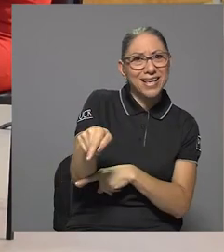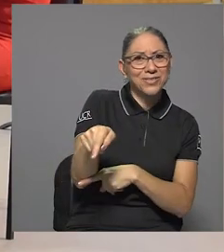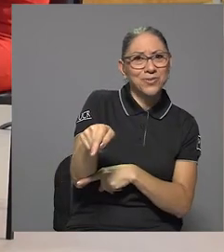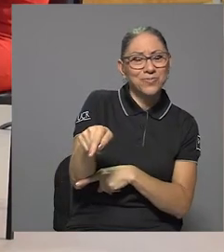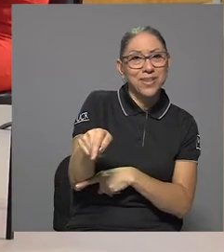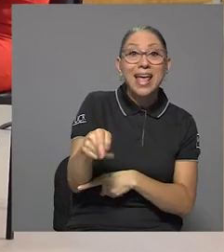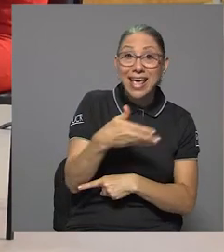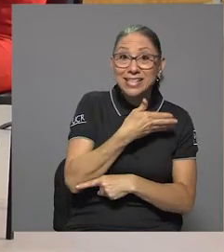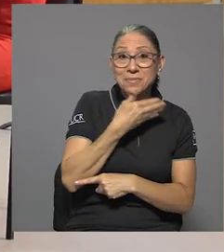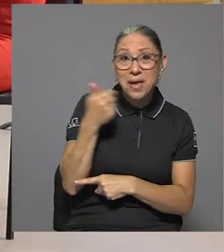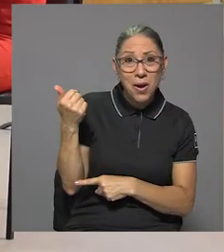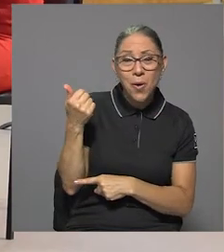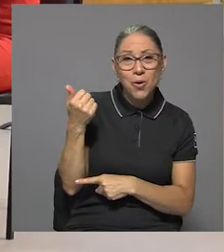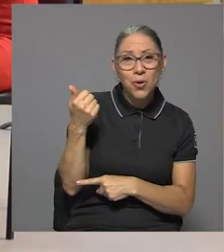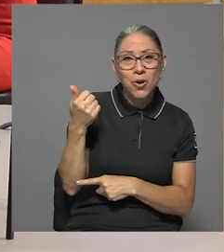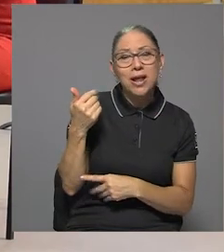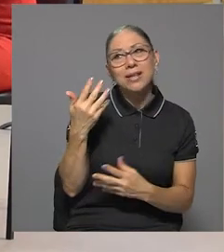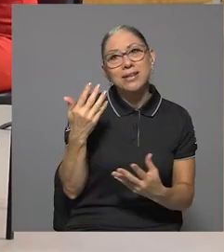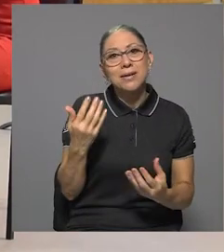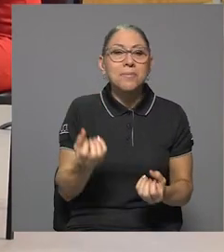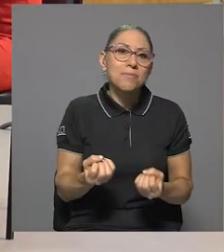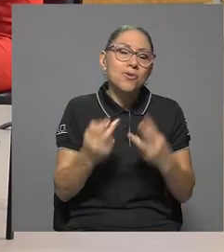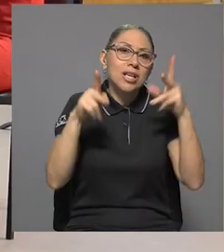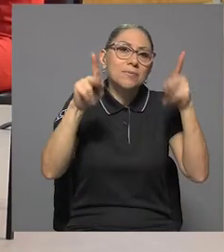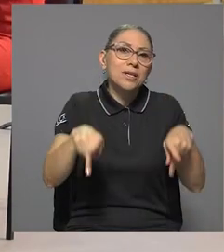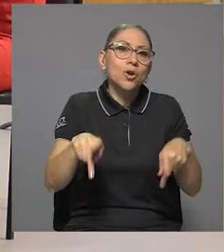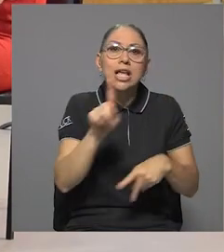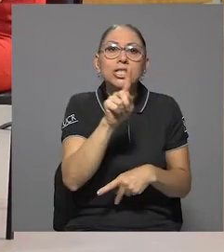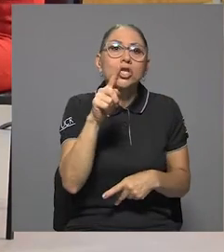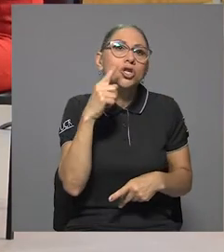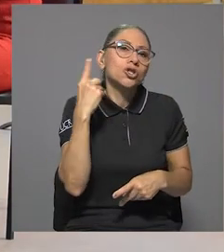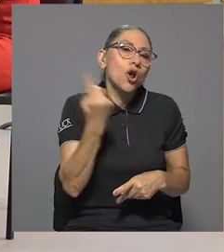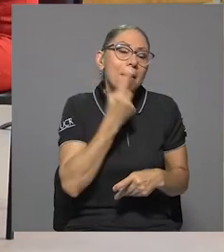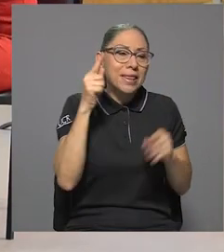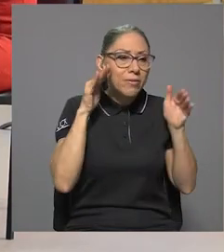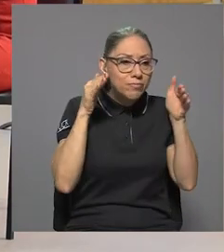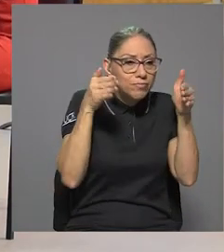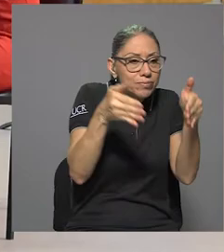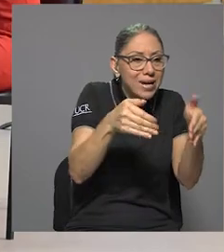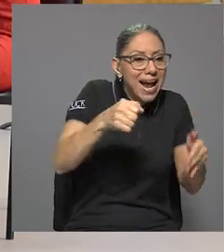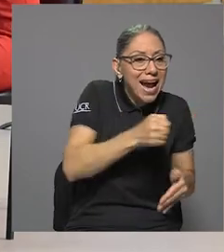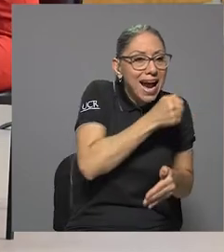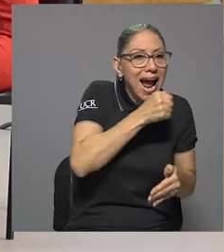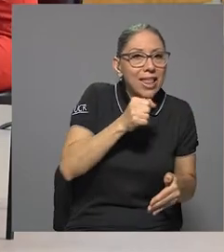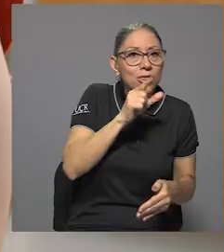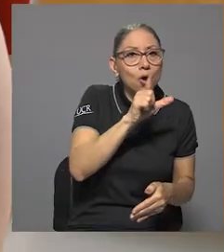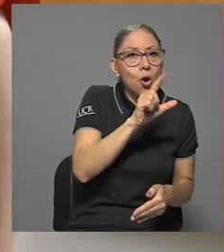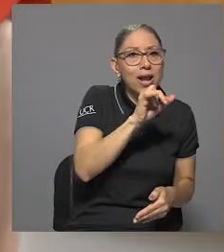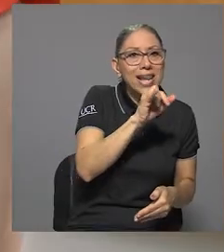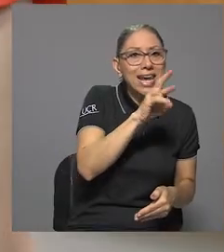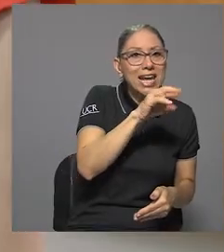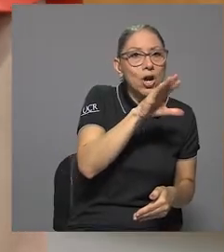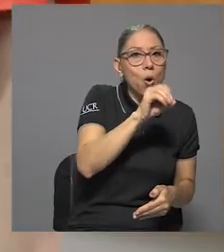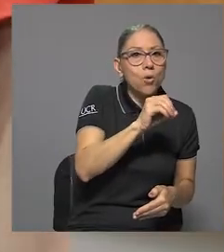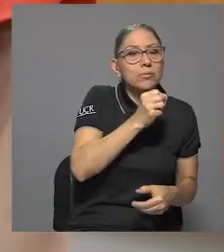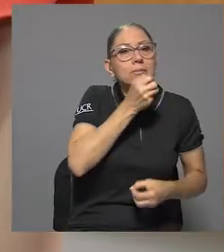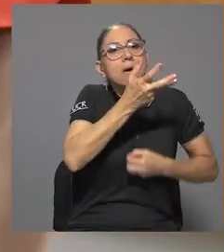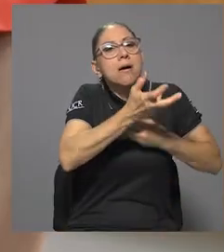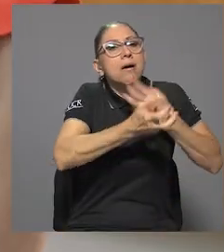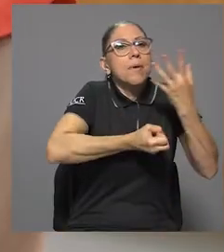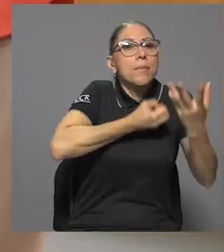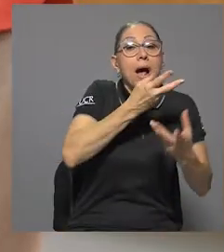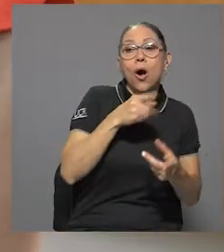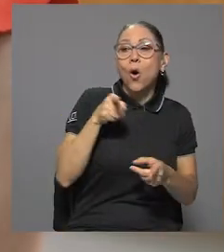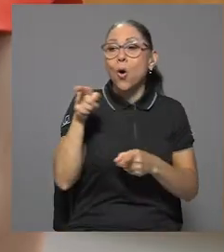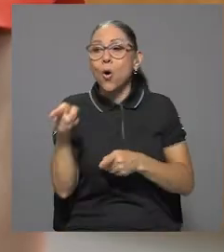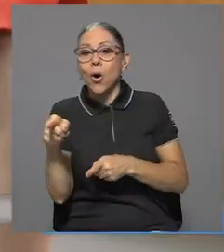muchas veces para muchas cantantes enfocarse, ya sea solamente en el canto lírico o solamente en el canto popular, porque todo tiene su